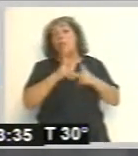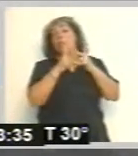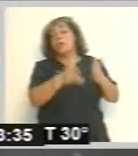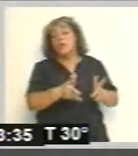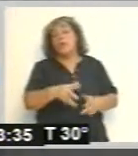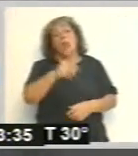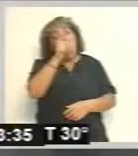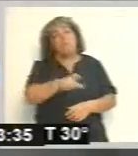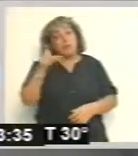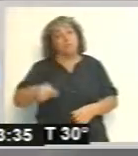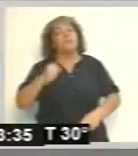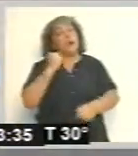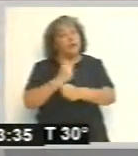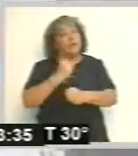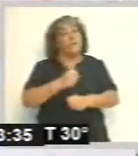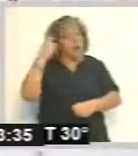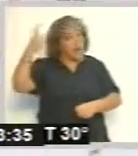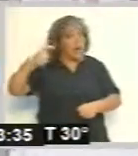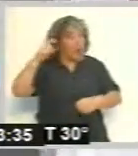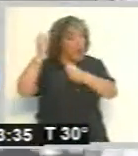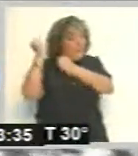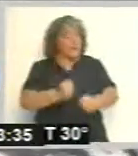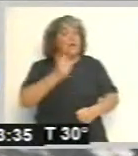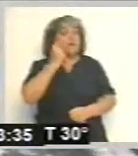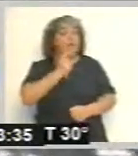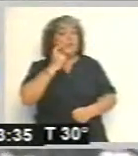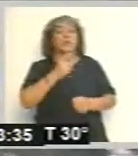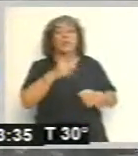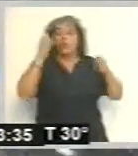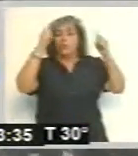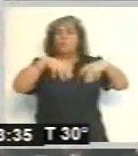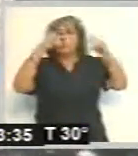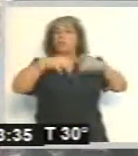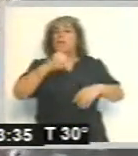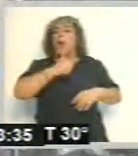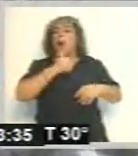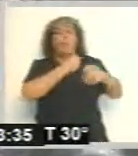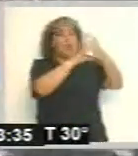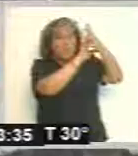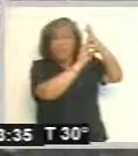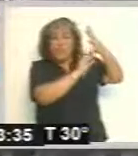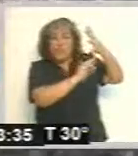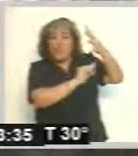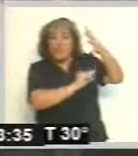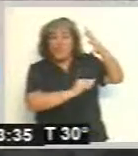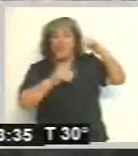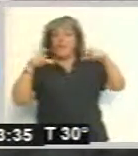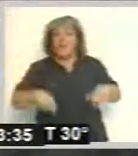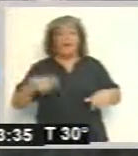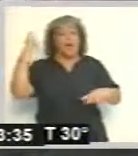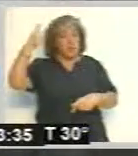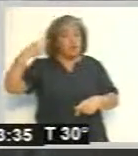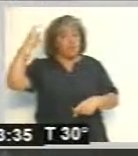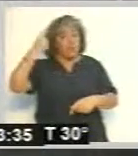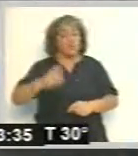los propios trabajadores del Parque San Martín, expresan que cuando llueve se filtra el agua por las gradas de la cancha del Centro